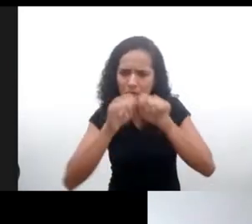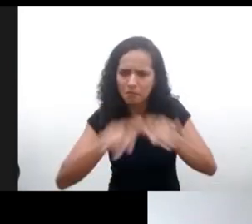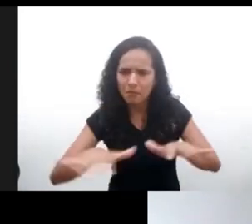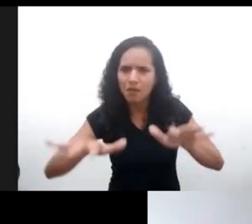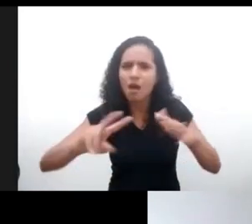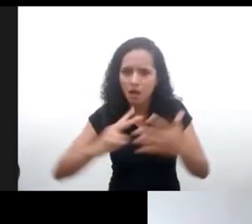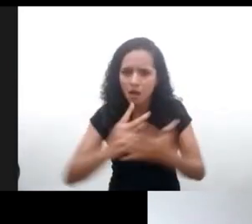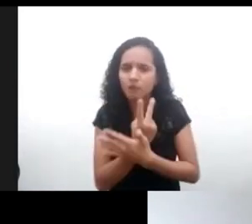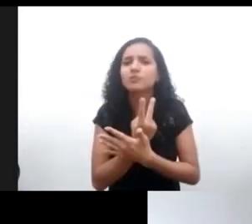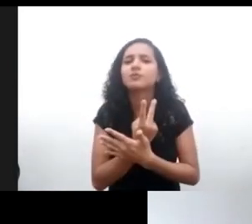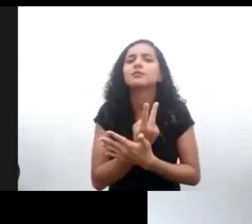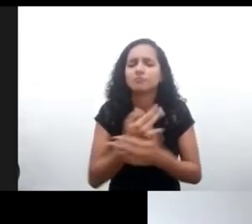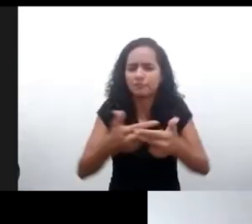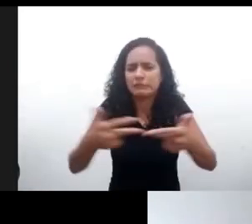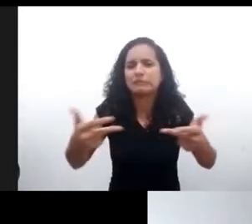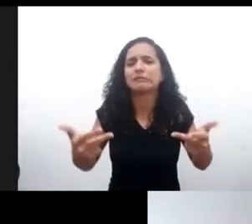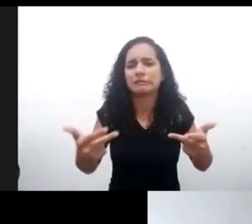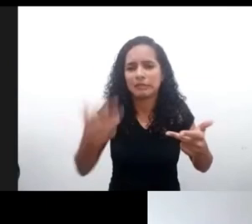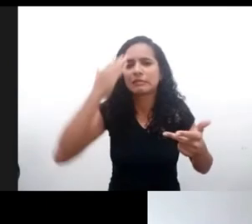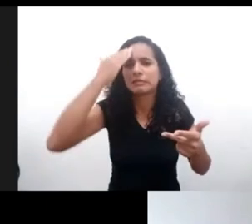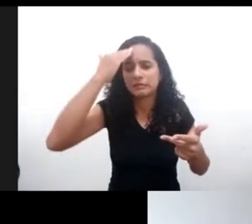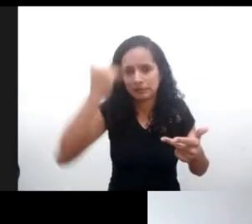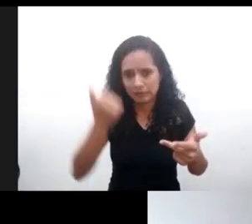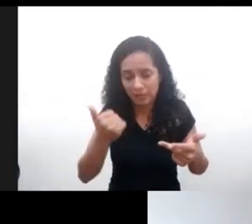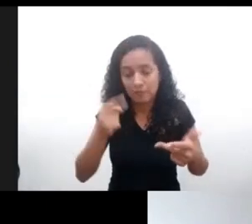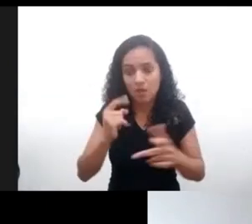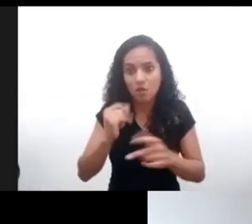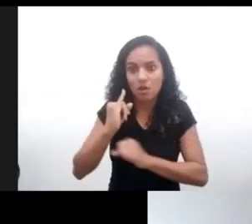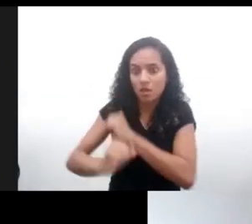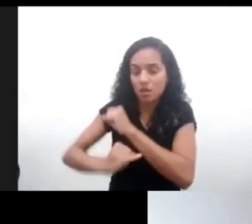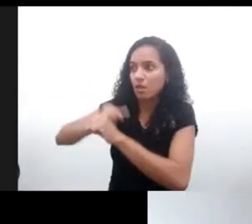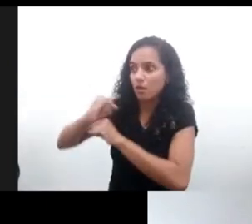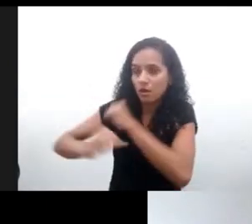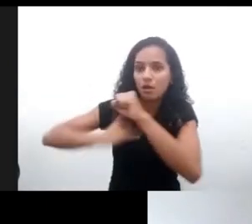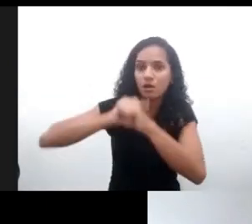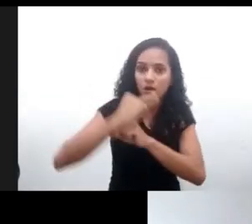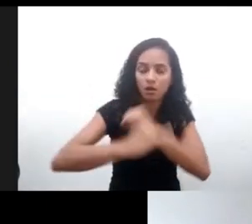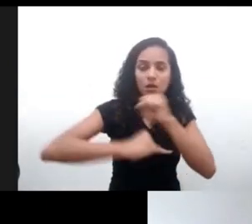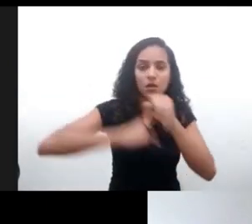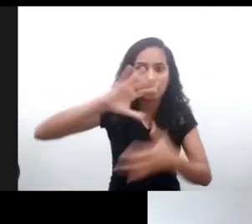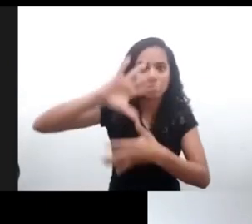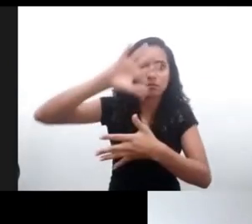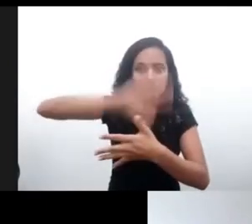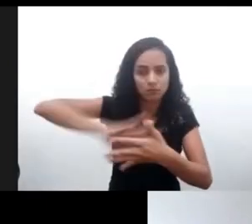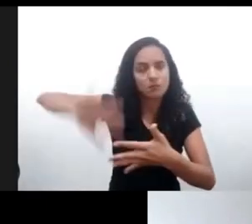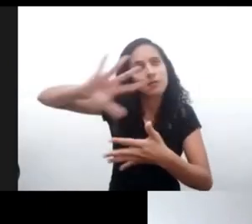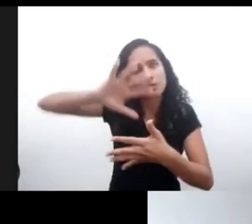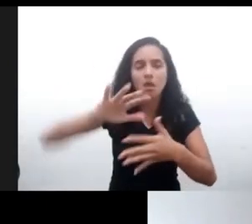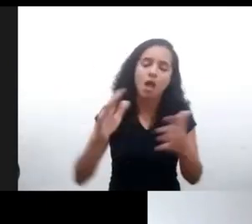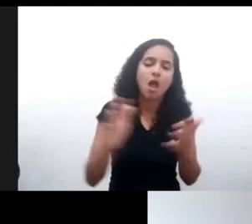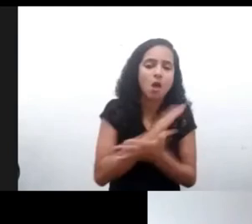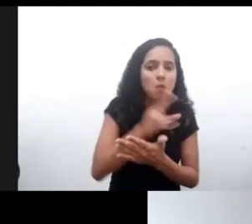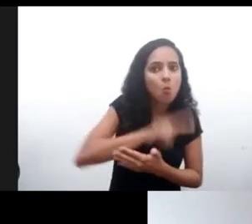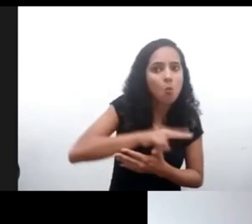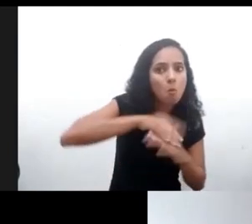toda índole que tenemos en América Latina, en mayor o menor medida, pero que afectan definitivamente a